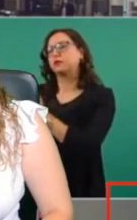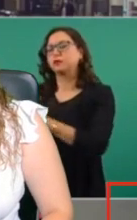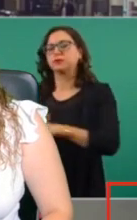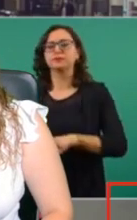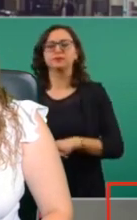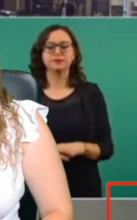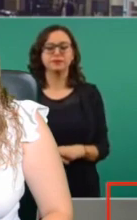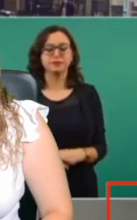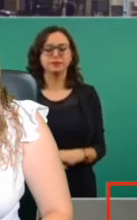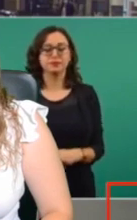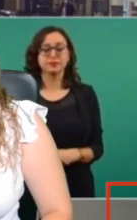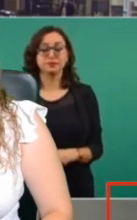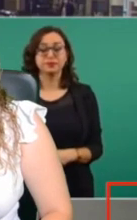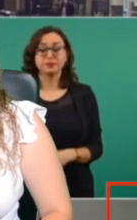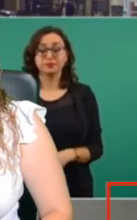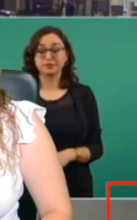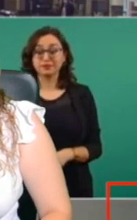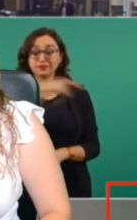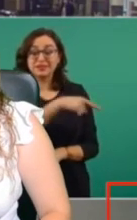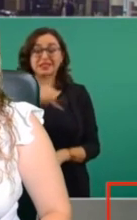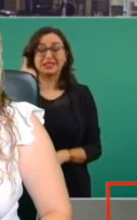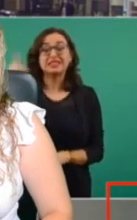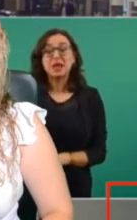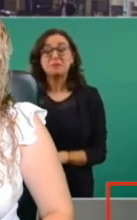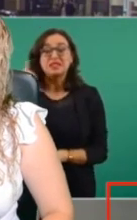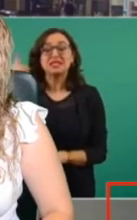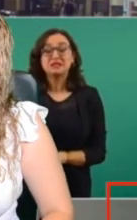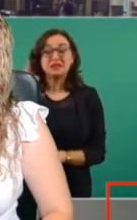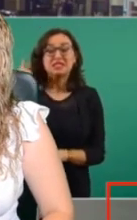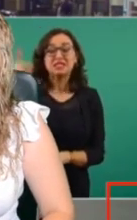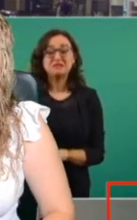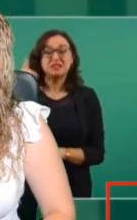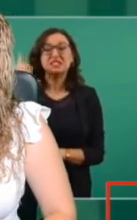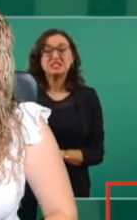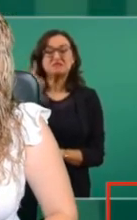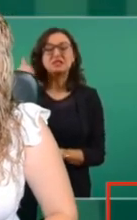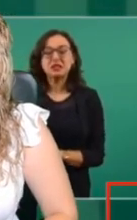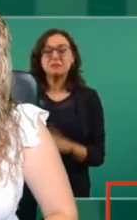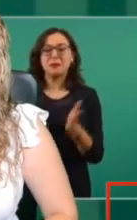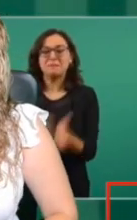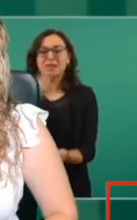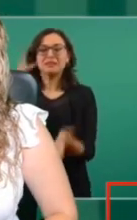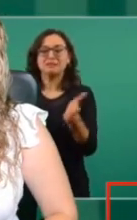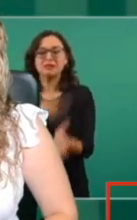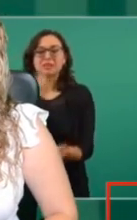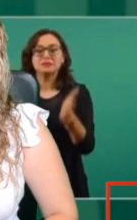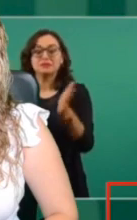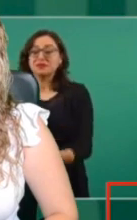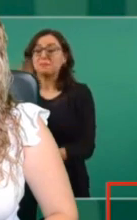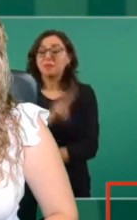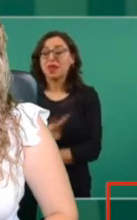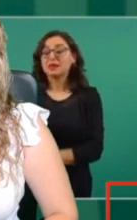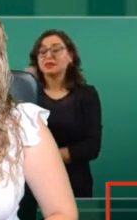Estos fueron millones de llamadas, viernes, sábado y domingo.